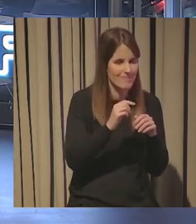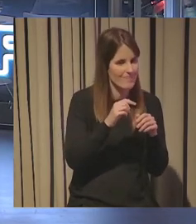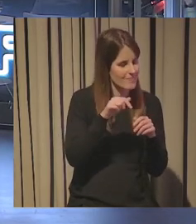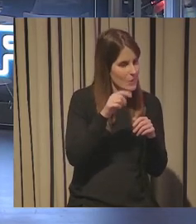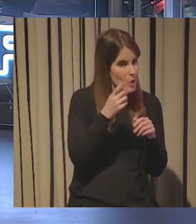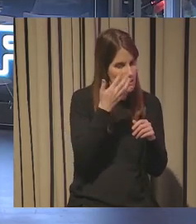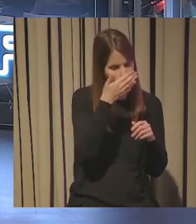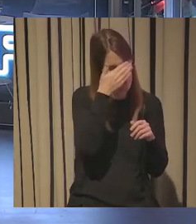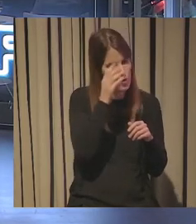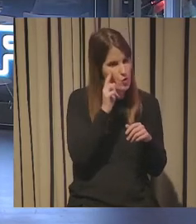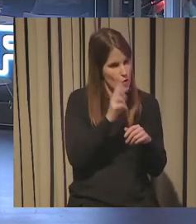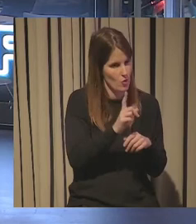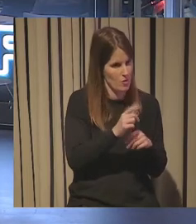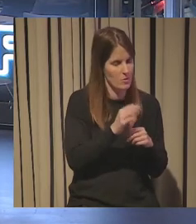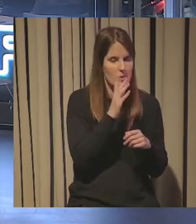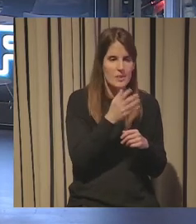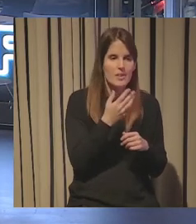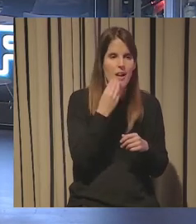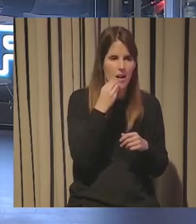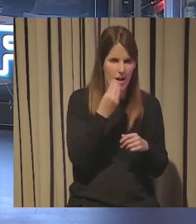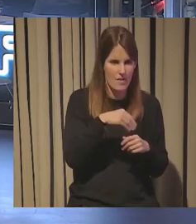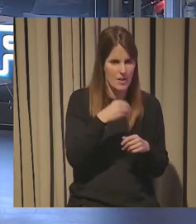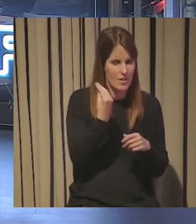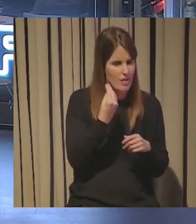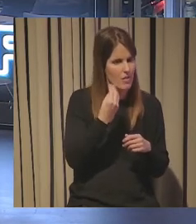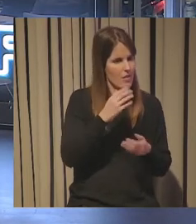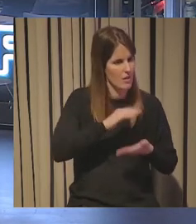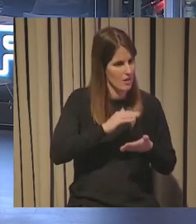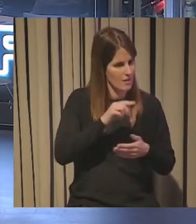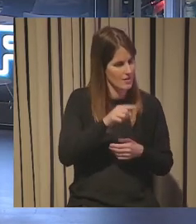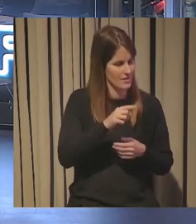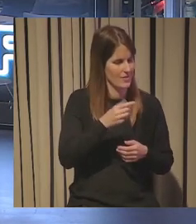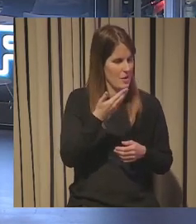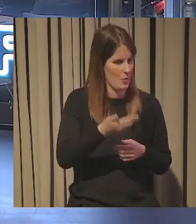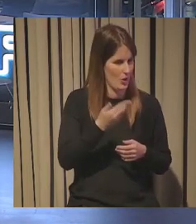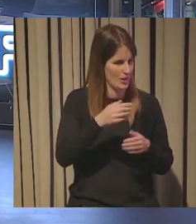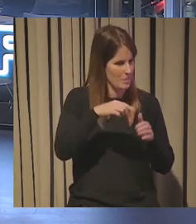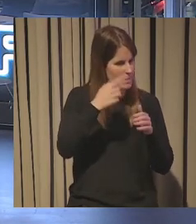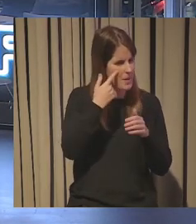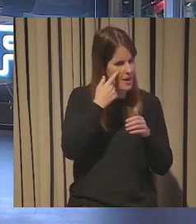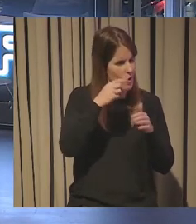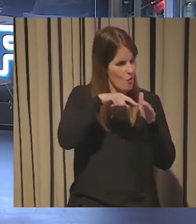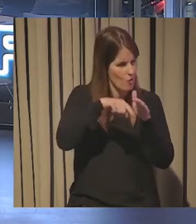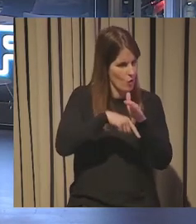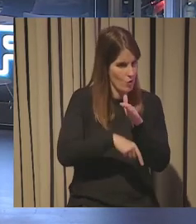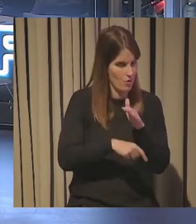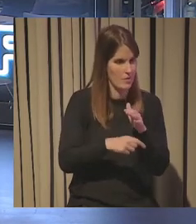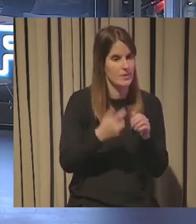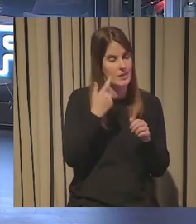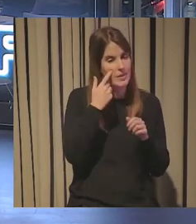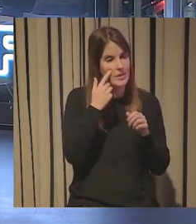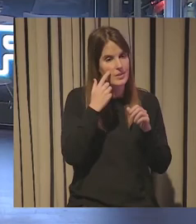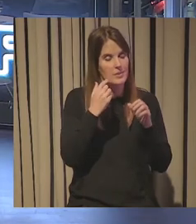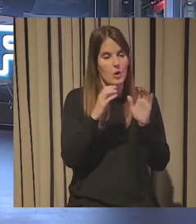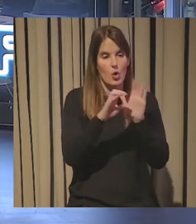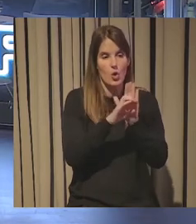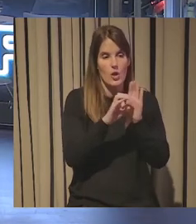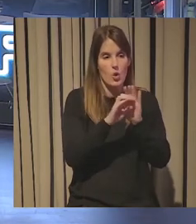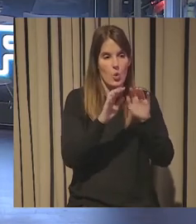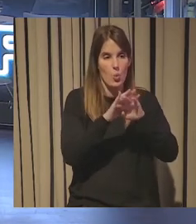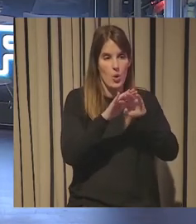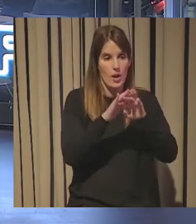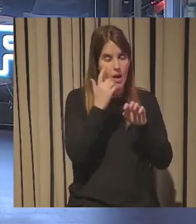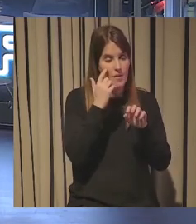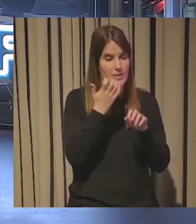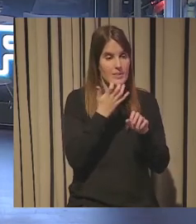fondo de la cuestión y eso también es una destreza que es importante bueno tenéis el código QR voy a pasar a ver si tenemos alguna